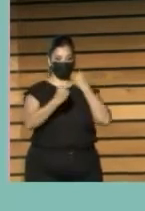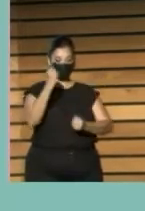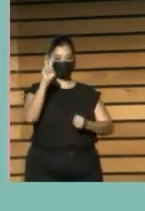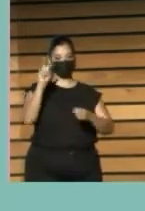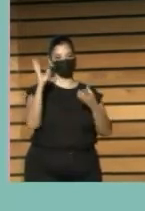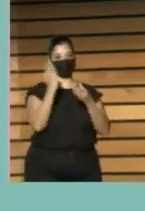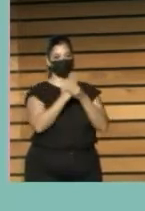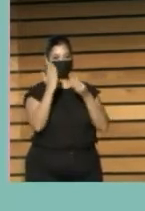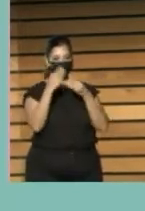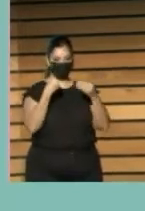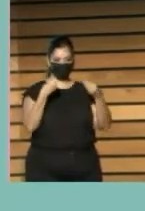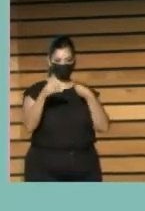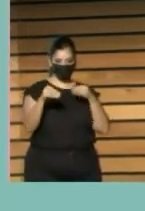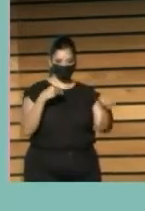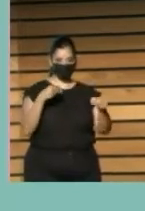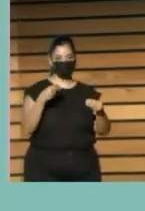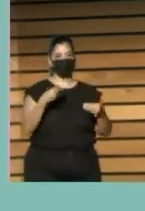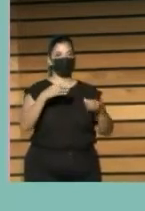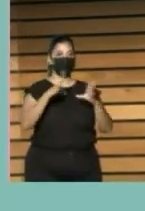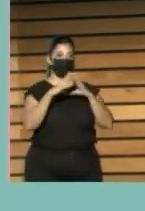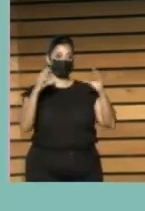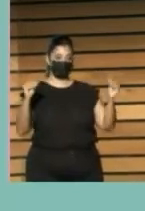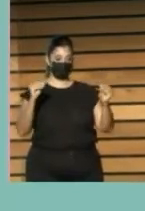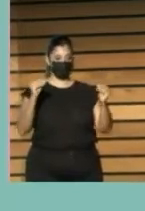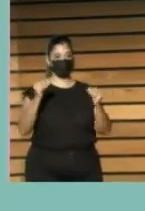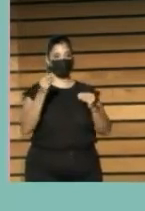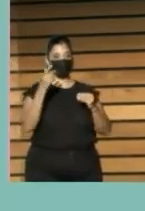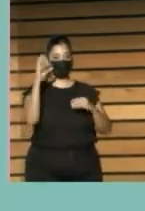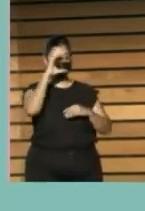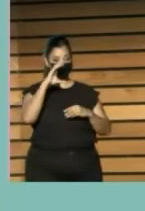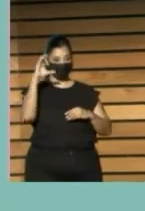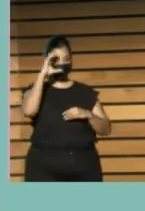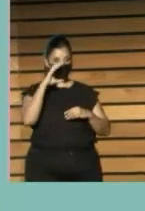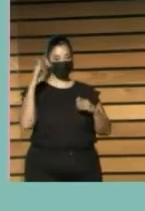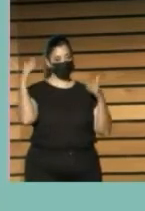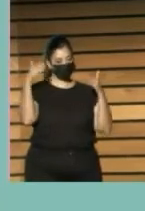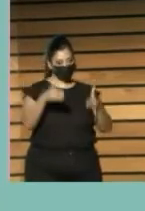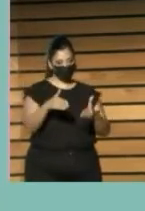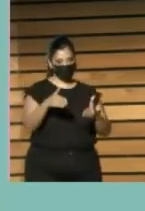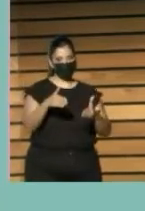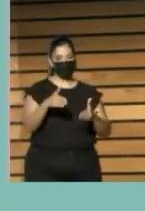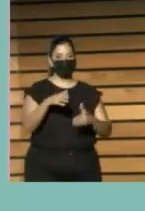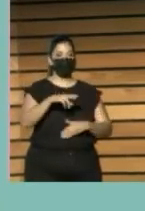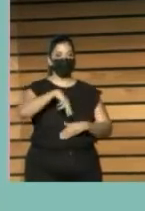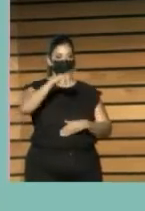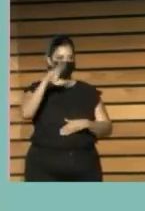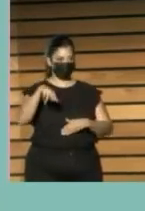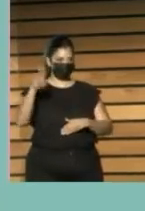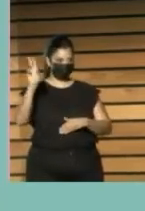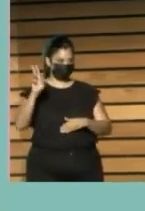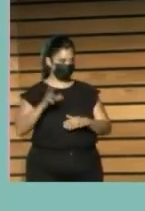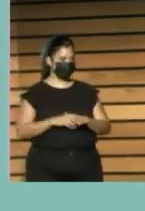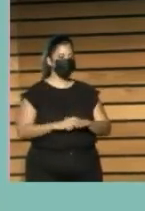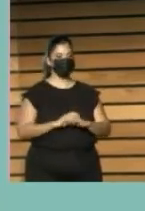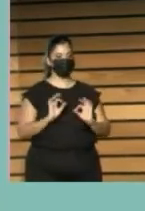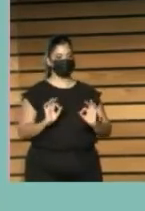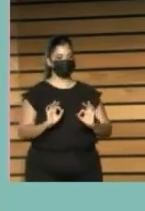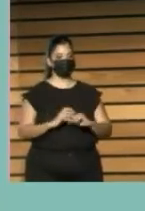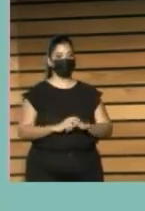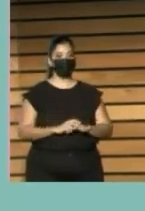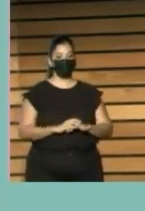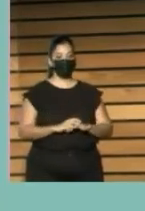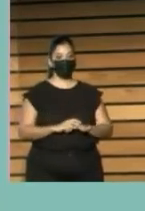En la Facultad de Ciencias Aplicadas de la Universidad de Oslo y Ackerhus Ha